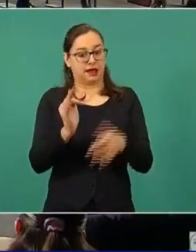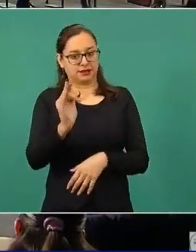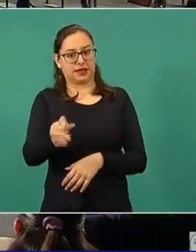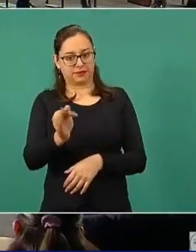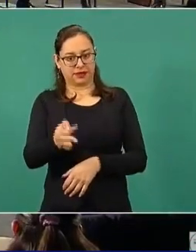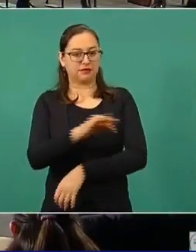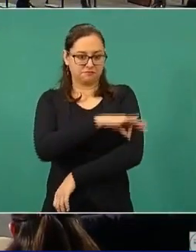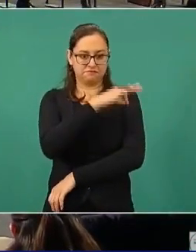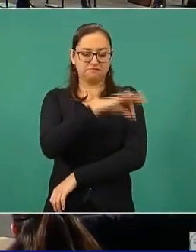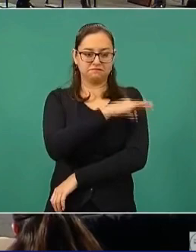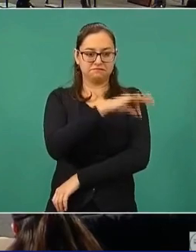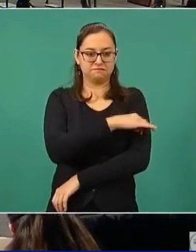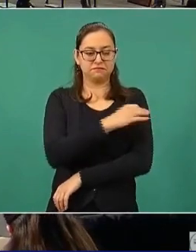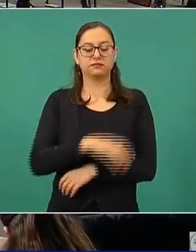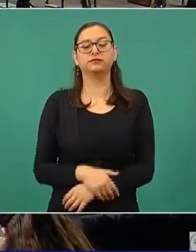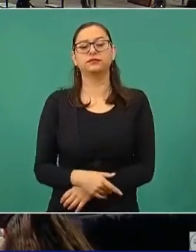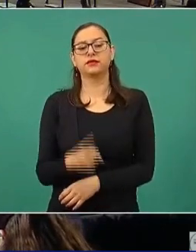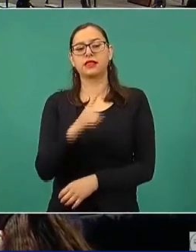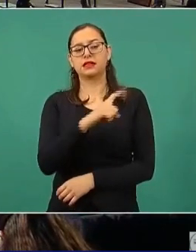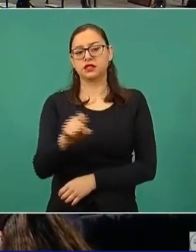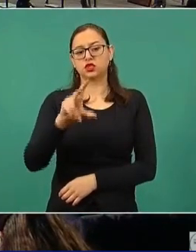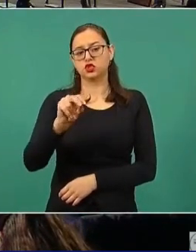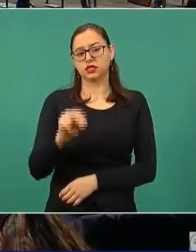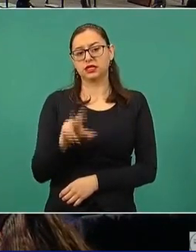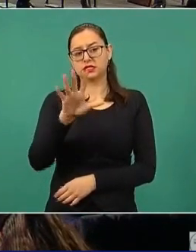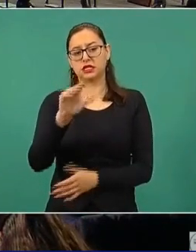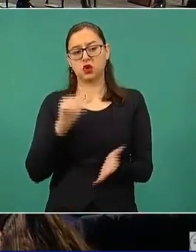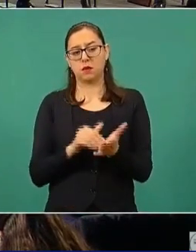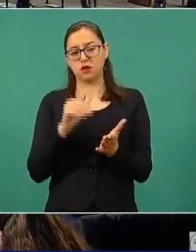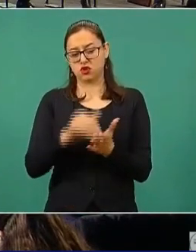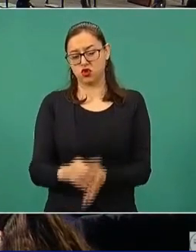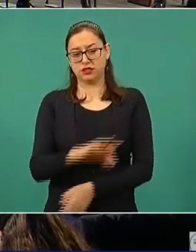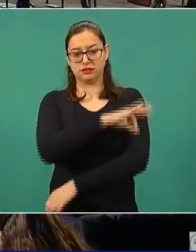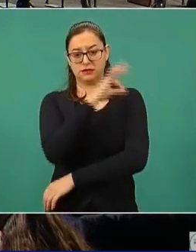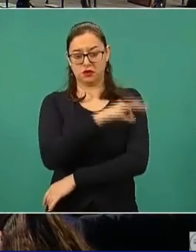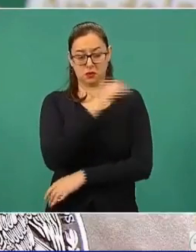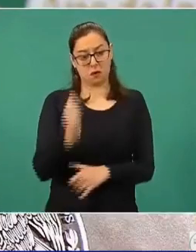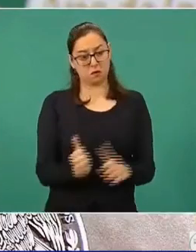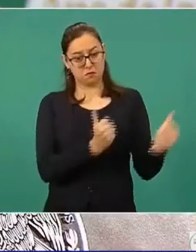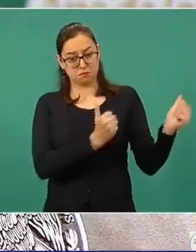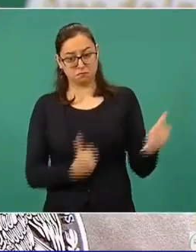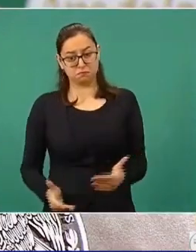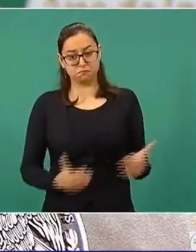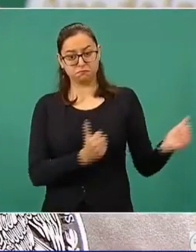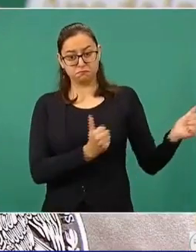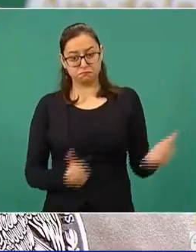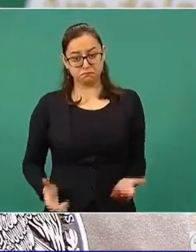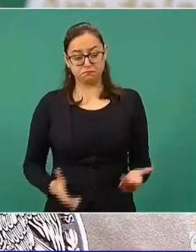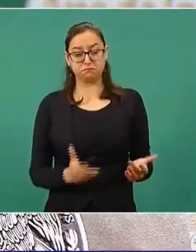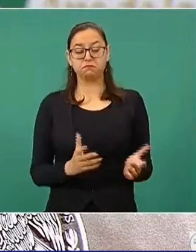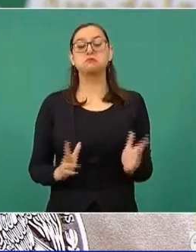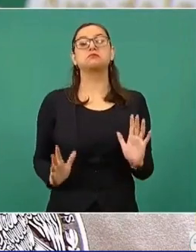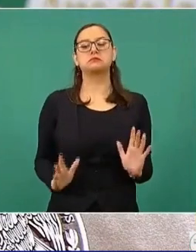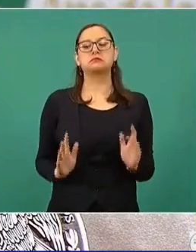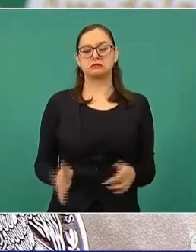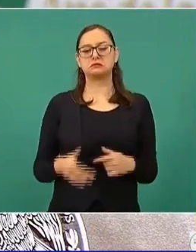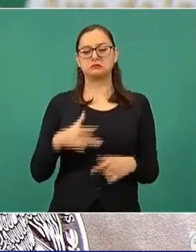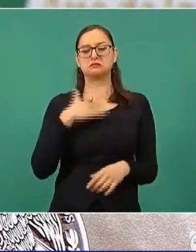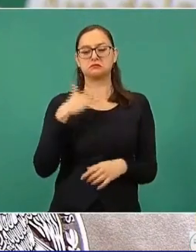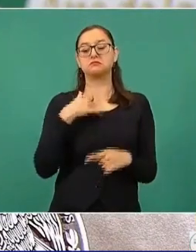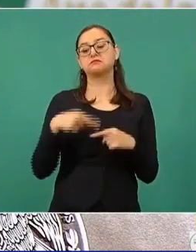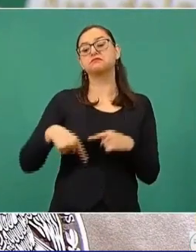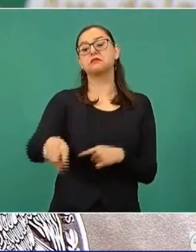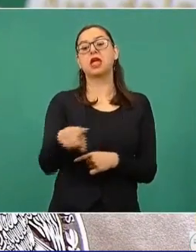185 millones de dosis, casi 186 han sido recibidas, seguramente terminaremos el año con